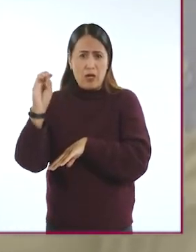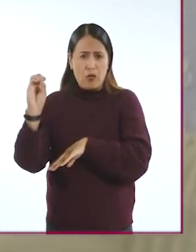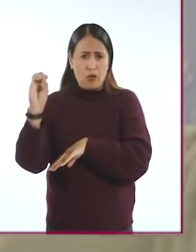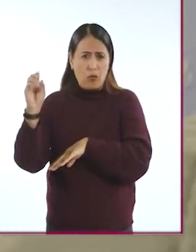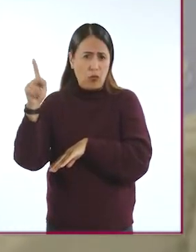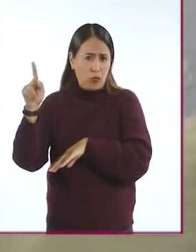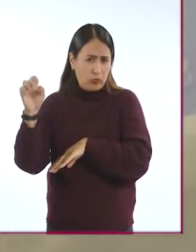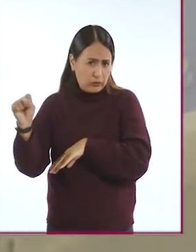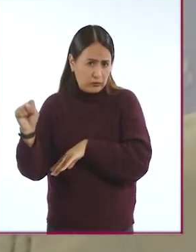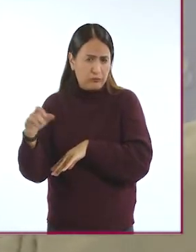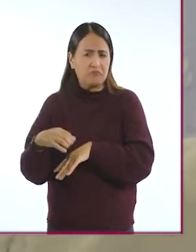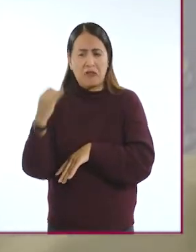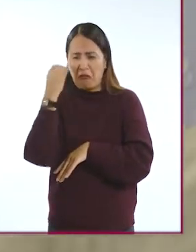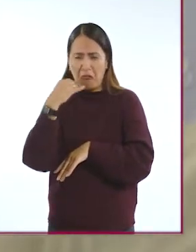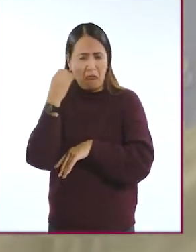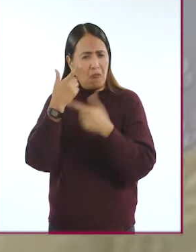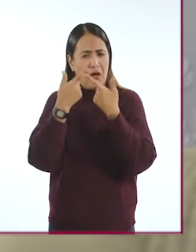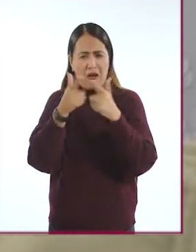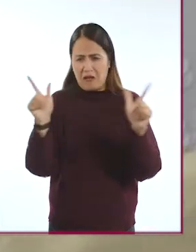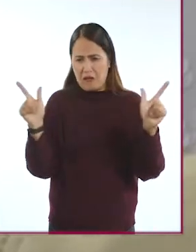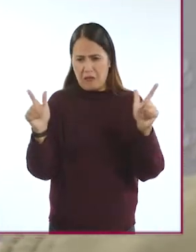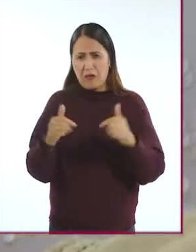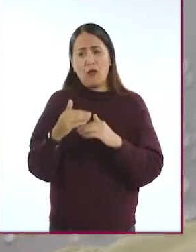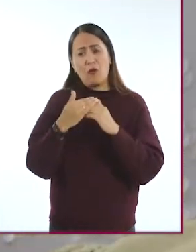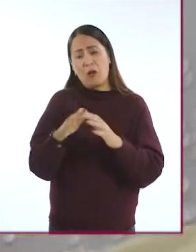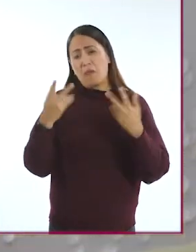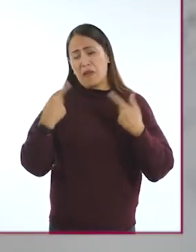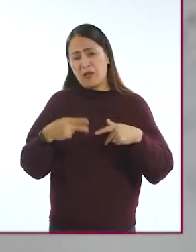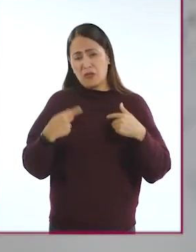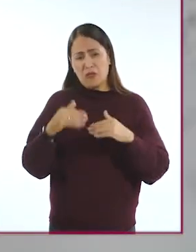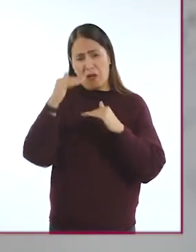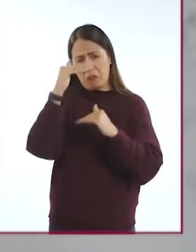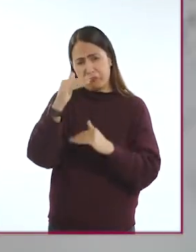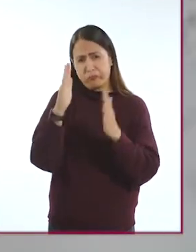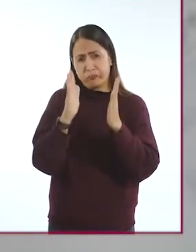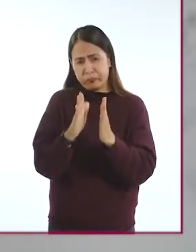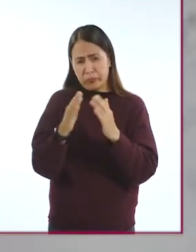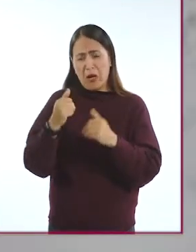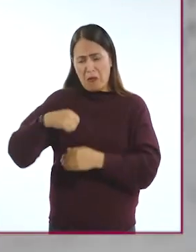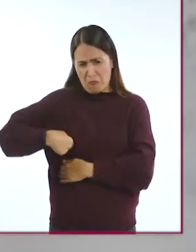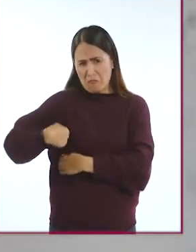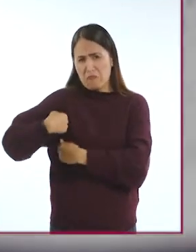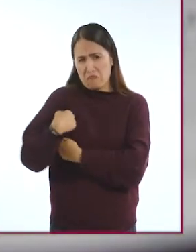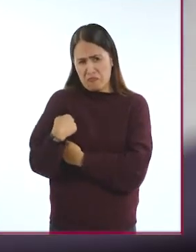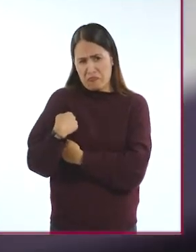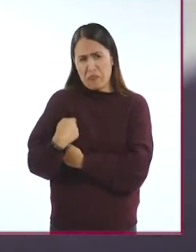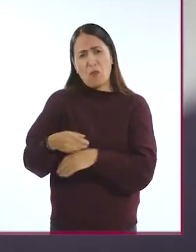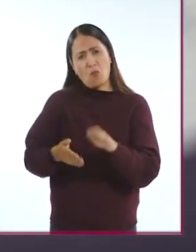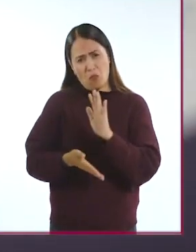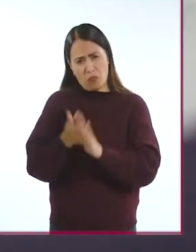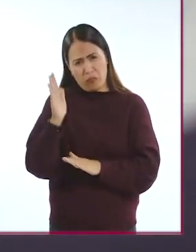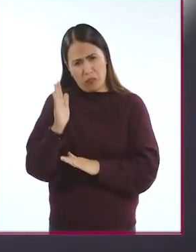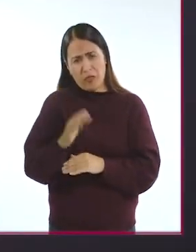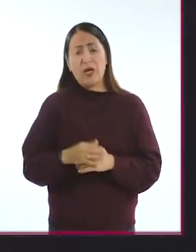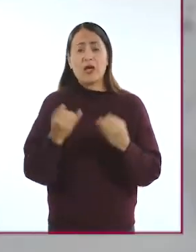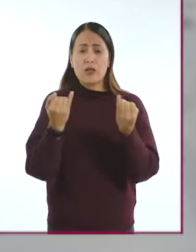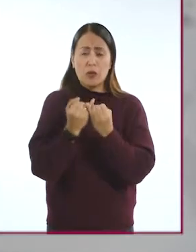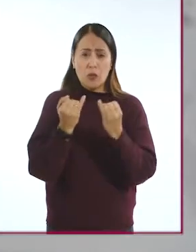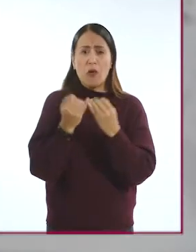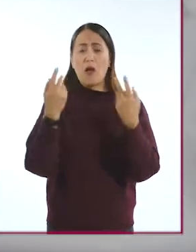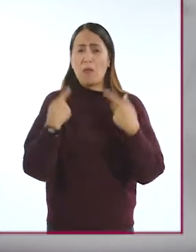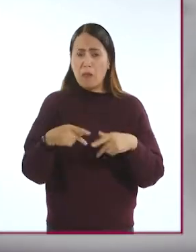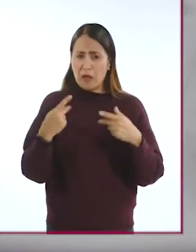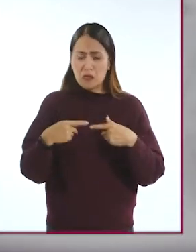cualquier idioma. Tiene un tamaño compacto para que las personas con ceguera puedan gozar de la portabilidad, así como cualquier otra